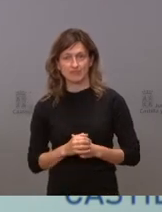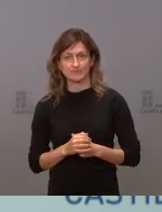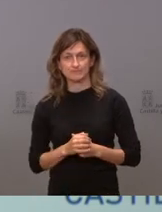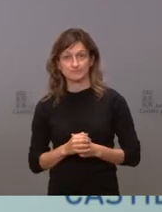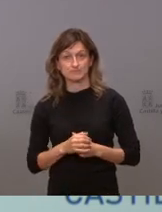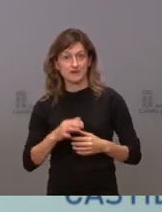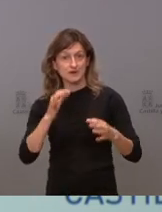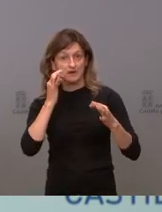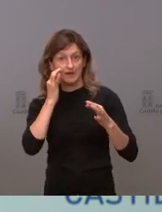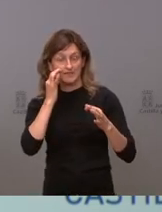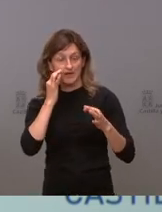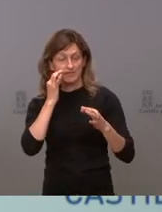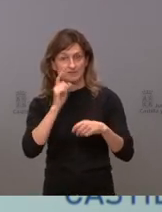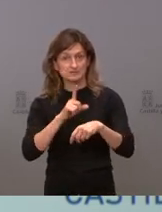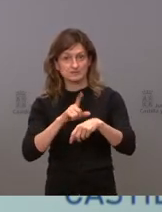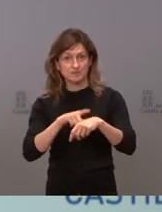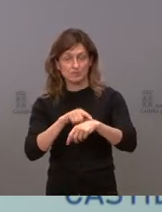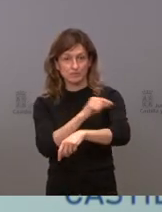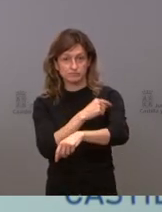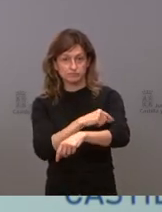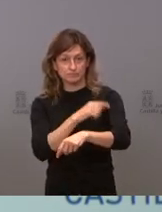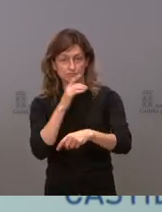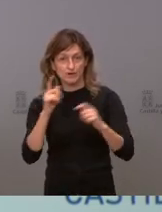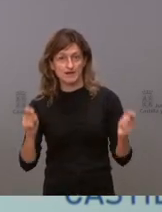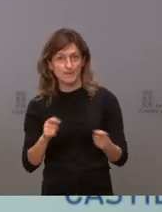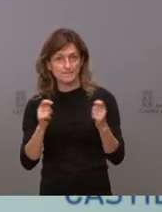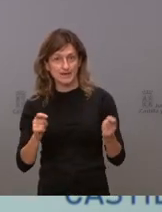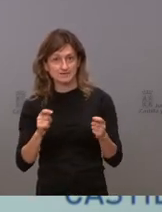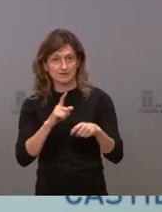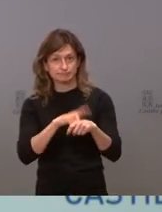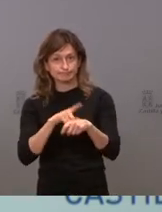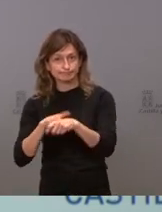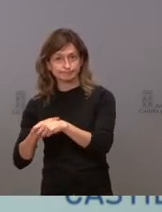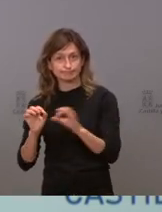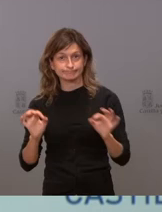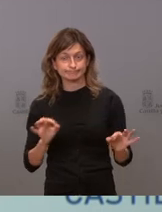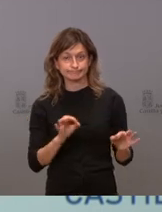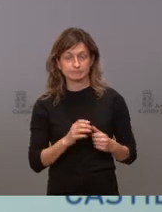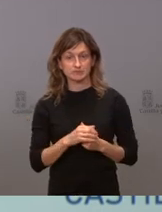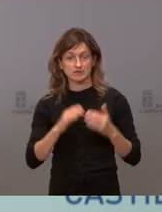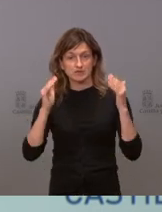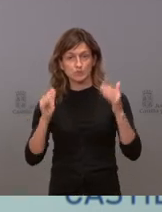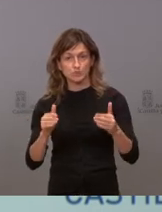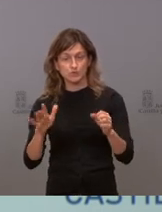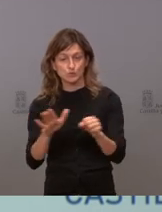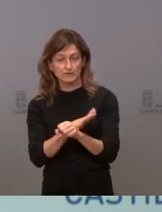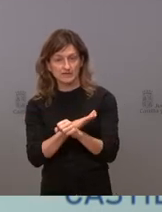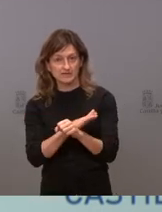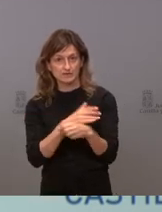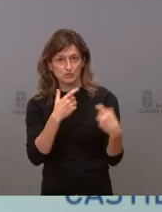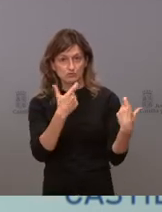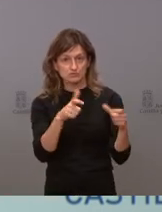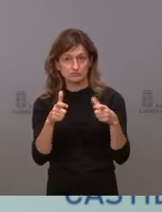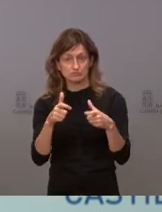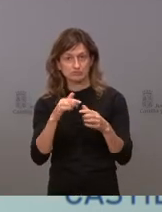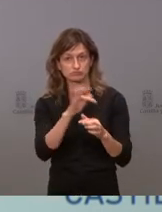es que hay un ritmo de vacunación previsto por una campaña de vacunación destinada a cubrir los grupos etarios de manera